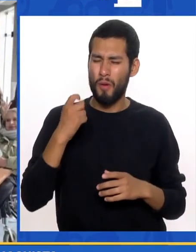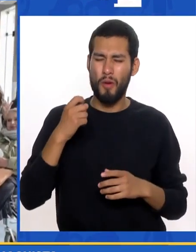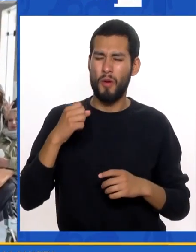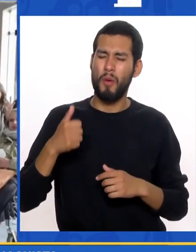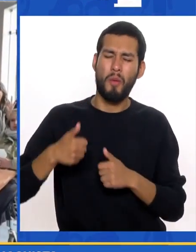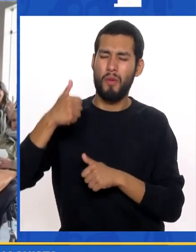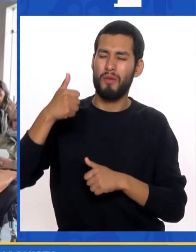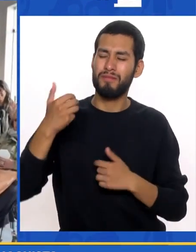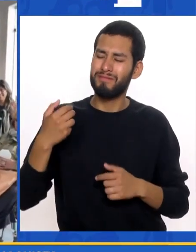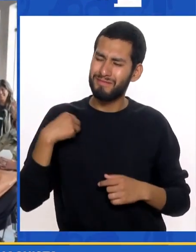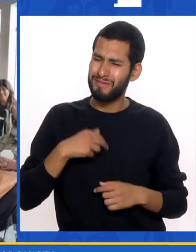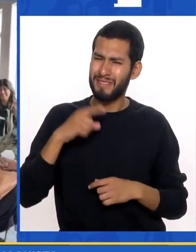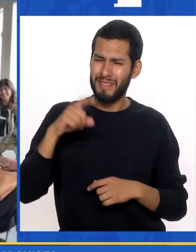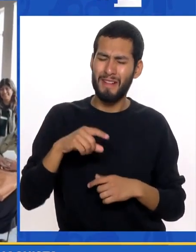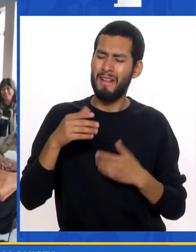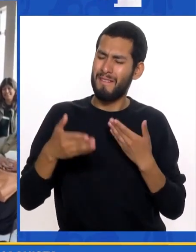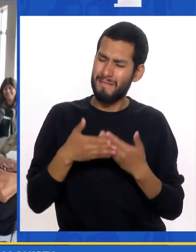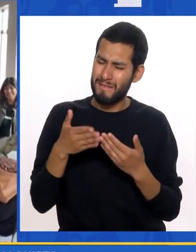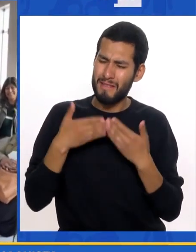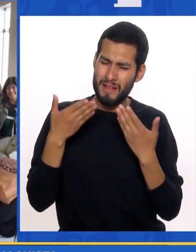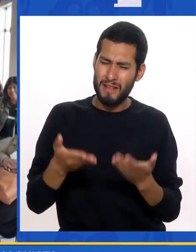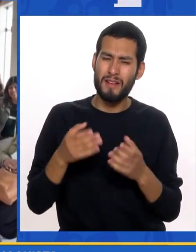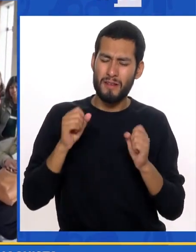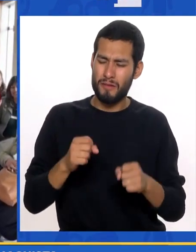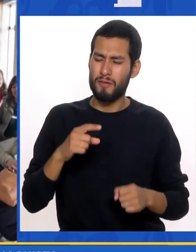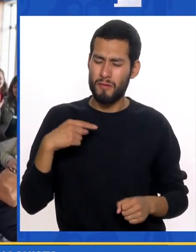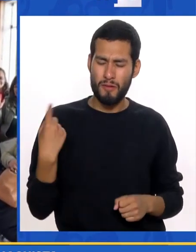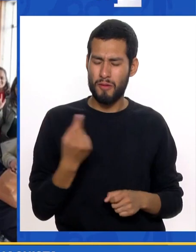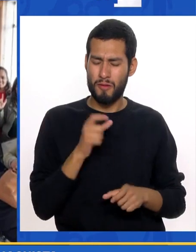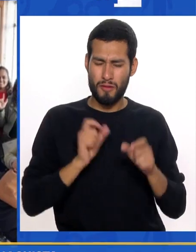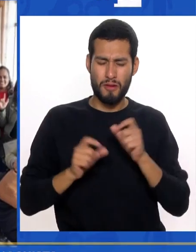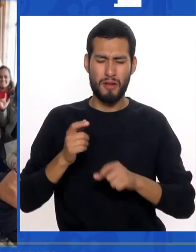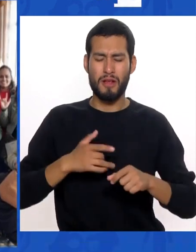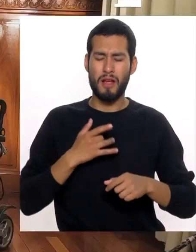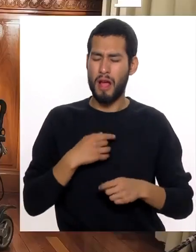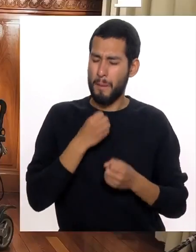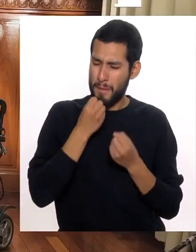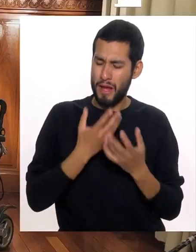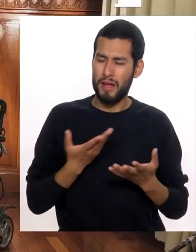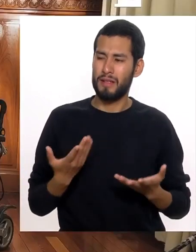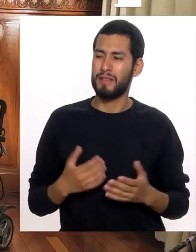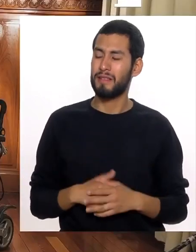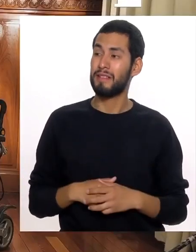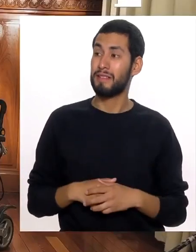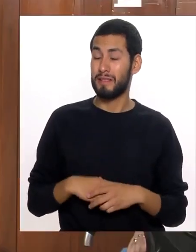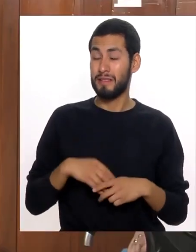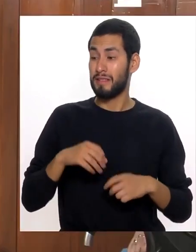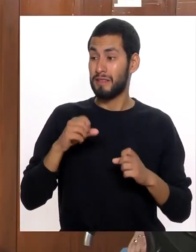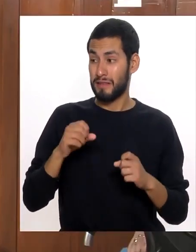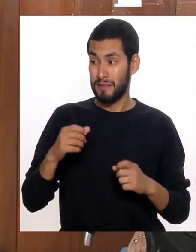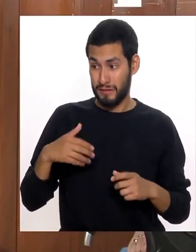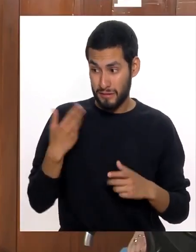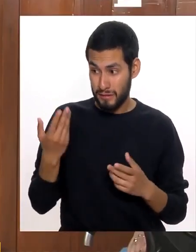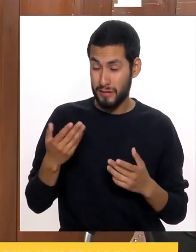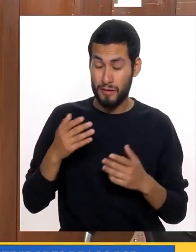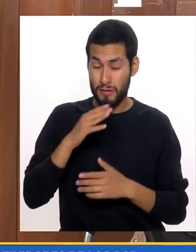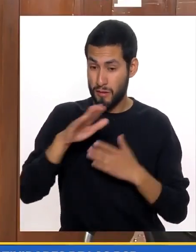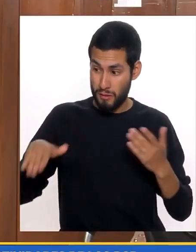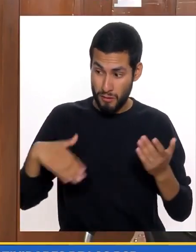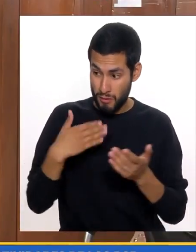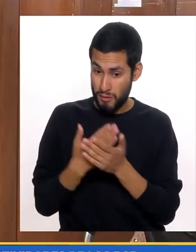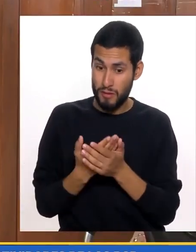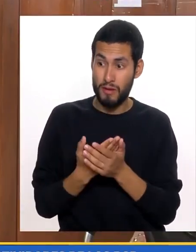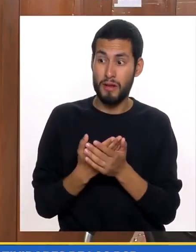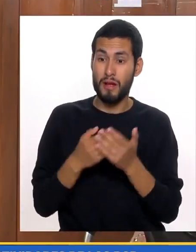Machista Y todo eso Tenemos que tener Todas las facilidades Para nosotros Sentirnos bien Si se cumpliera